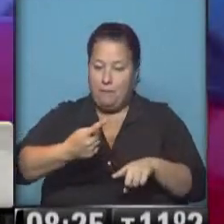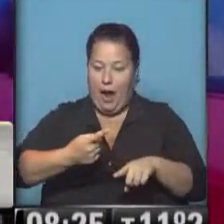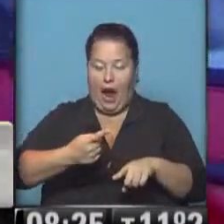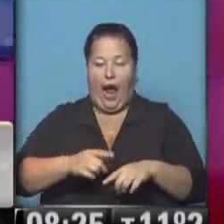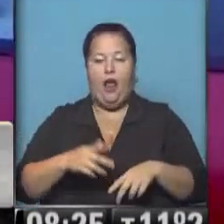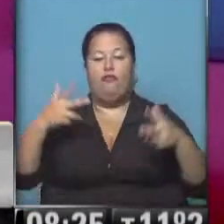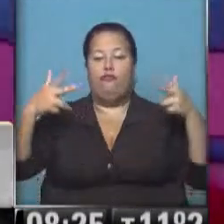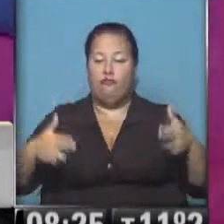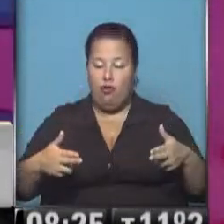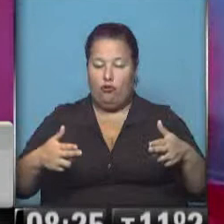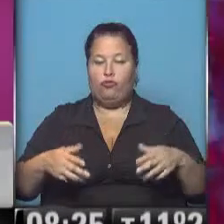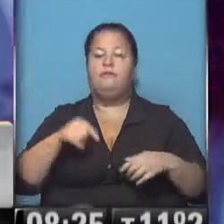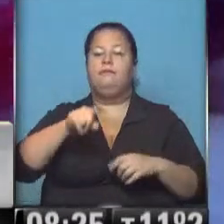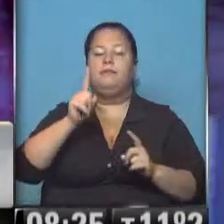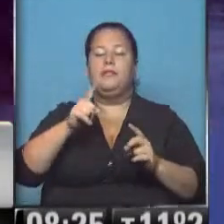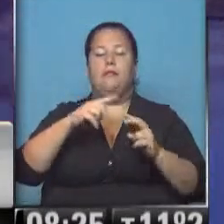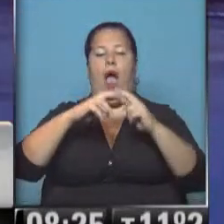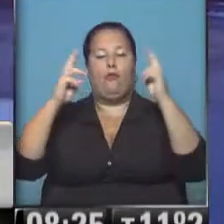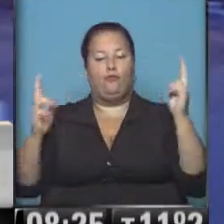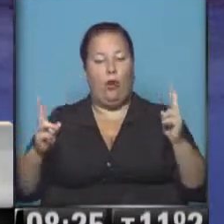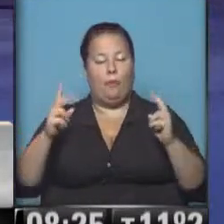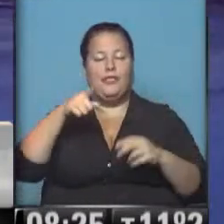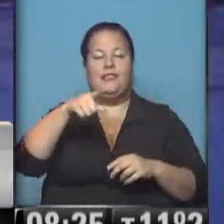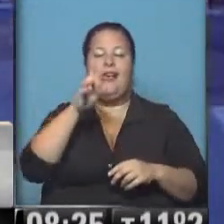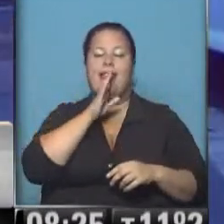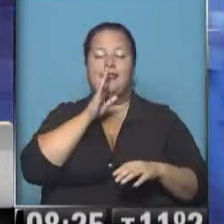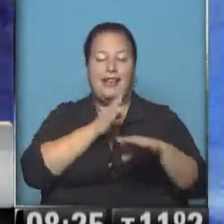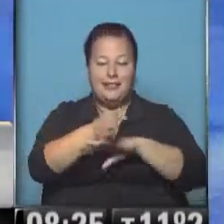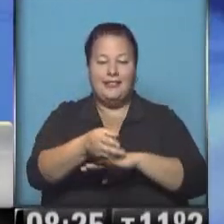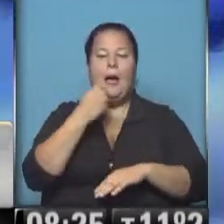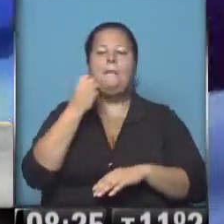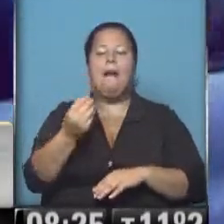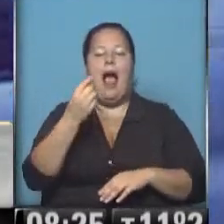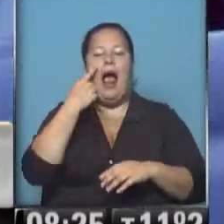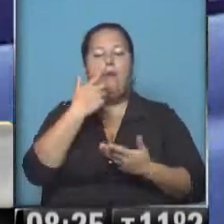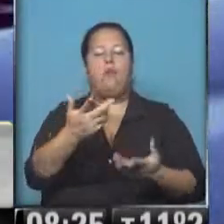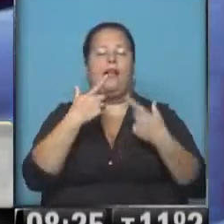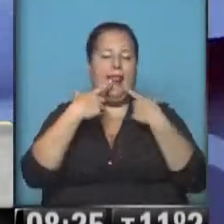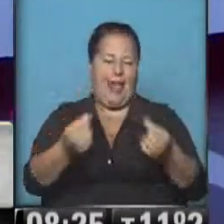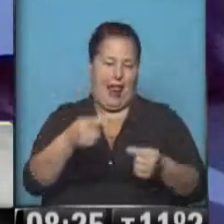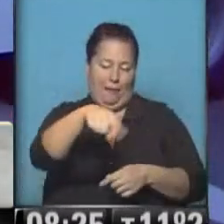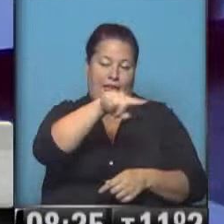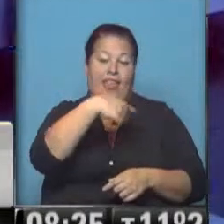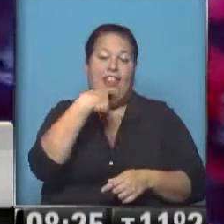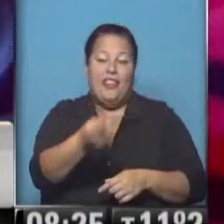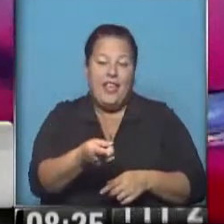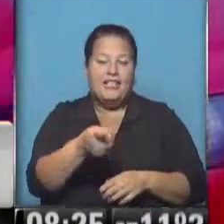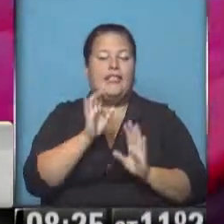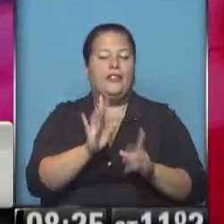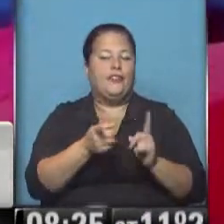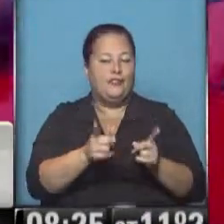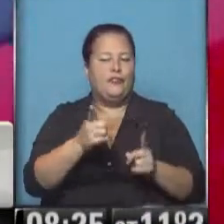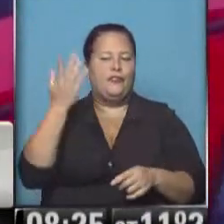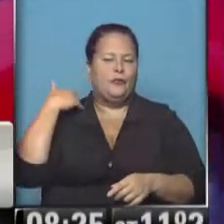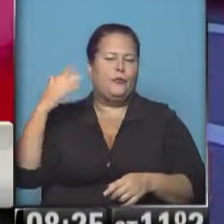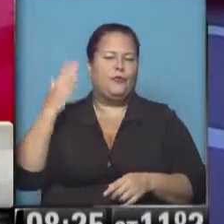corte, lo hacen aquí en el acceso del aeropuerto internacional para visibilizar el reclamo que ellos dicen vienen manteniendo